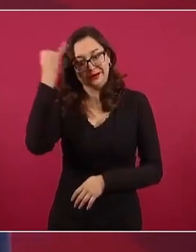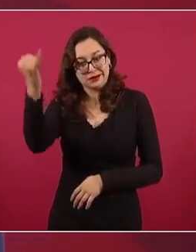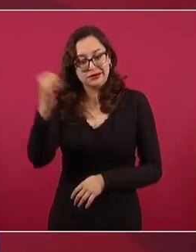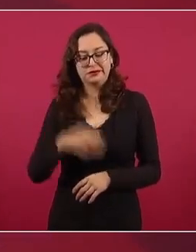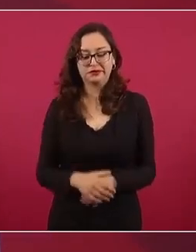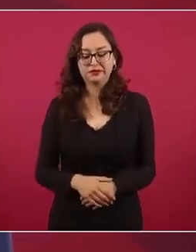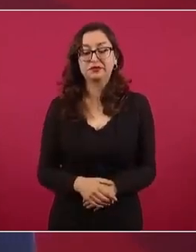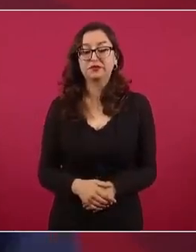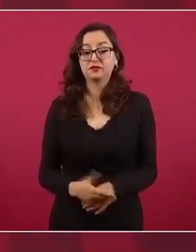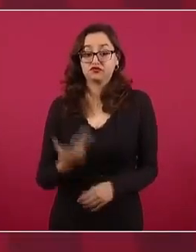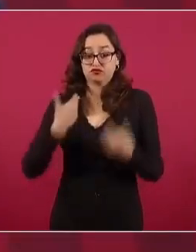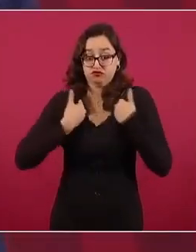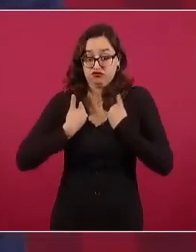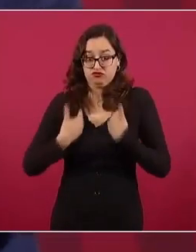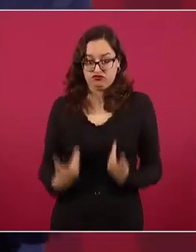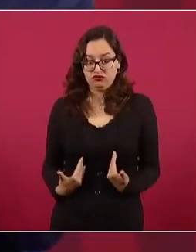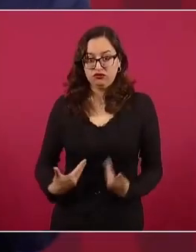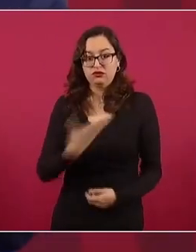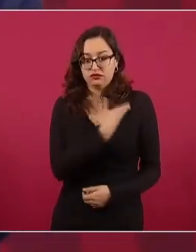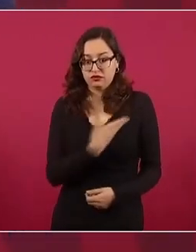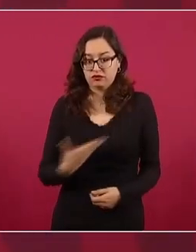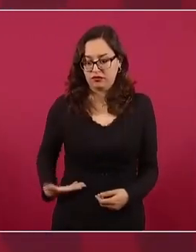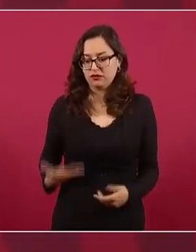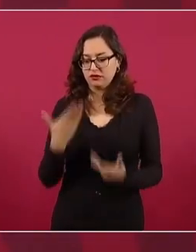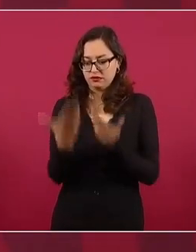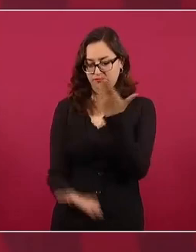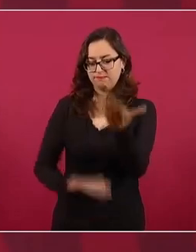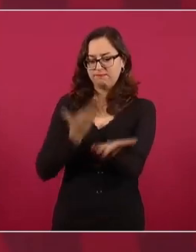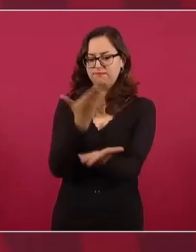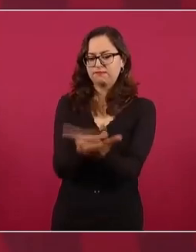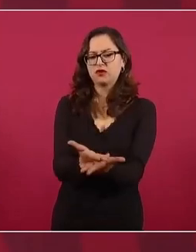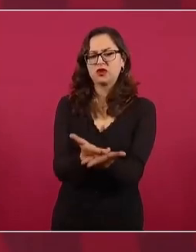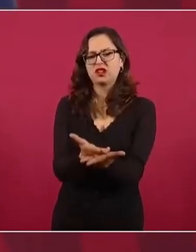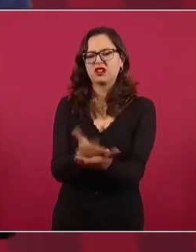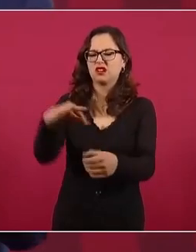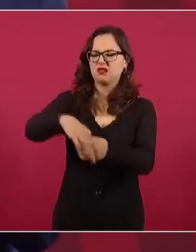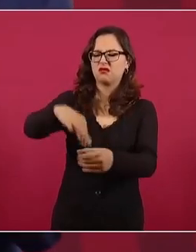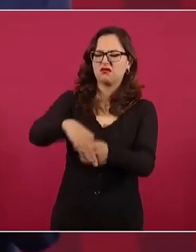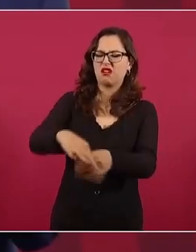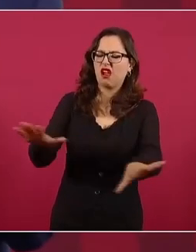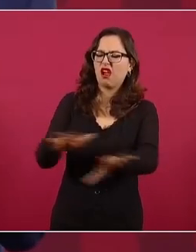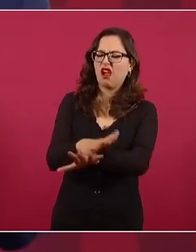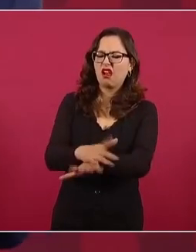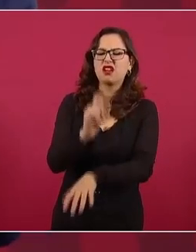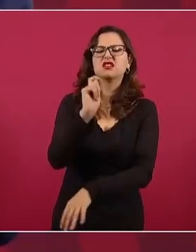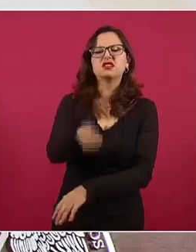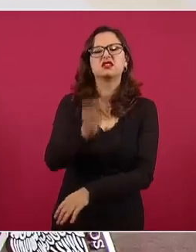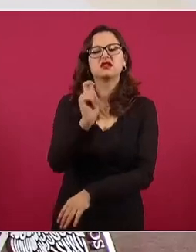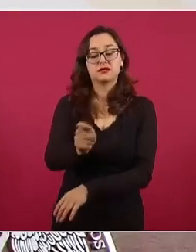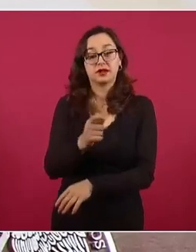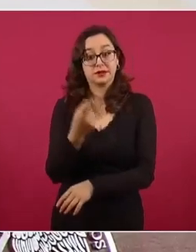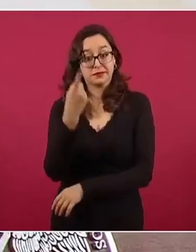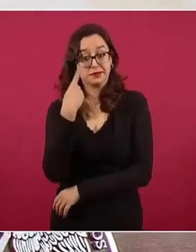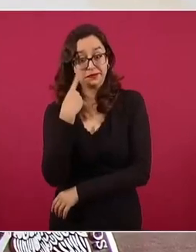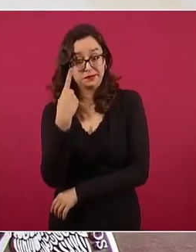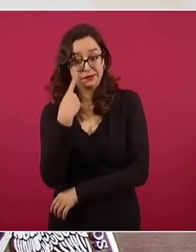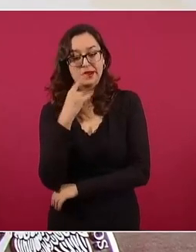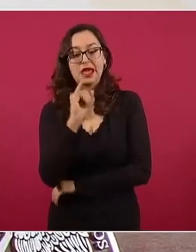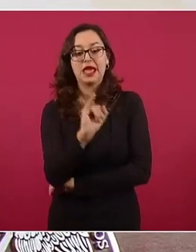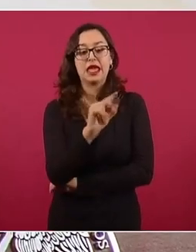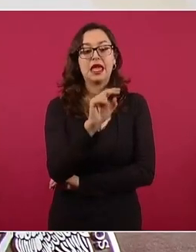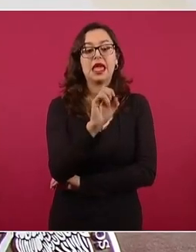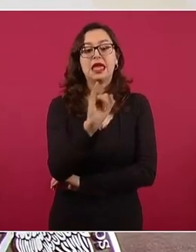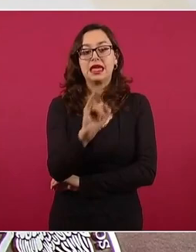los consejeros y los magistrados del INE y del